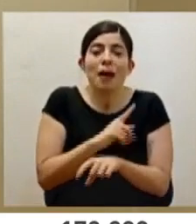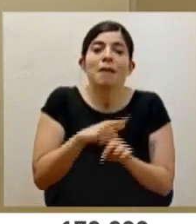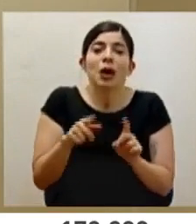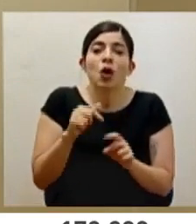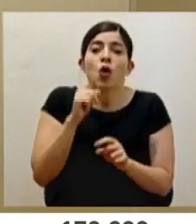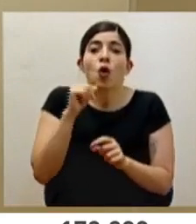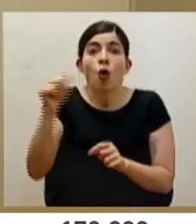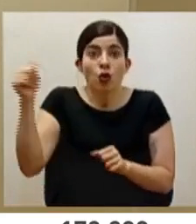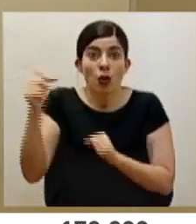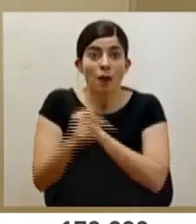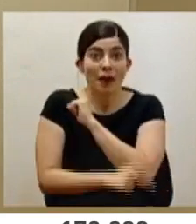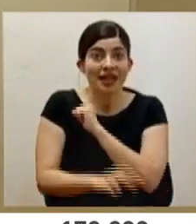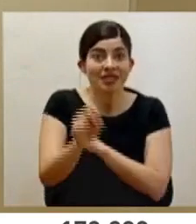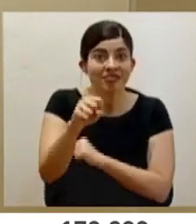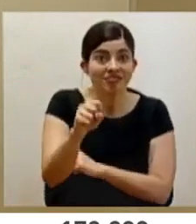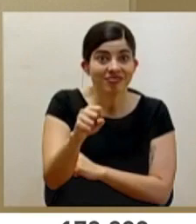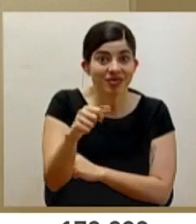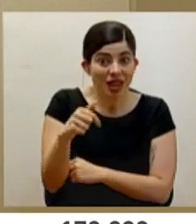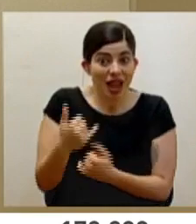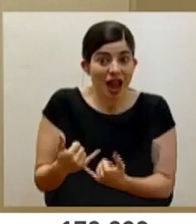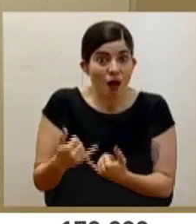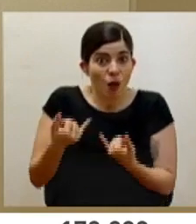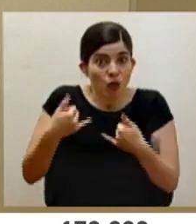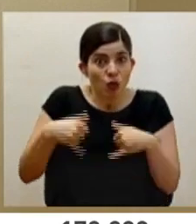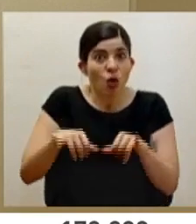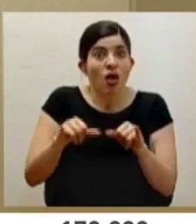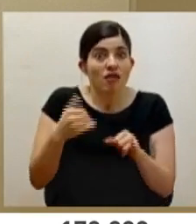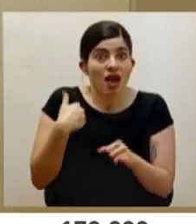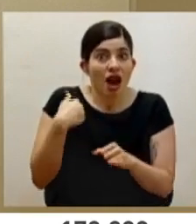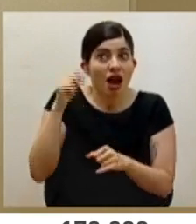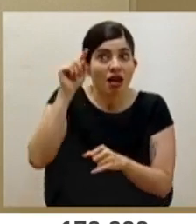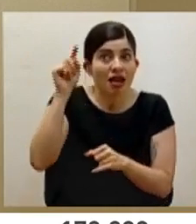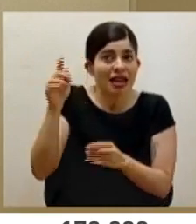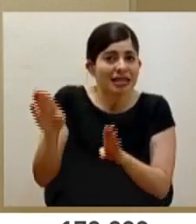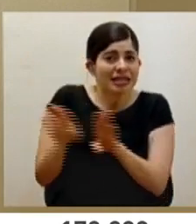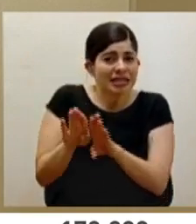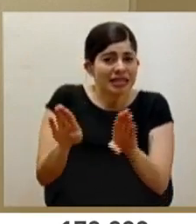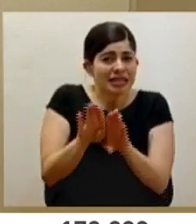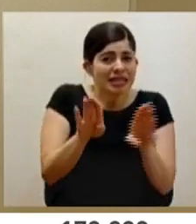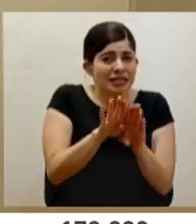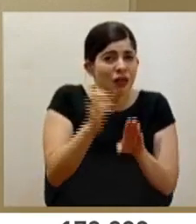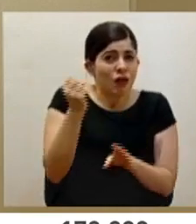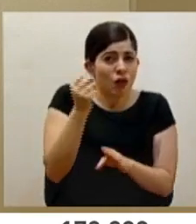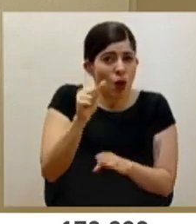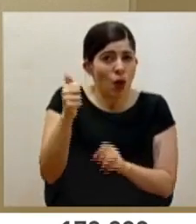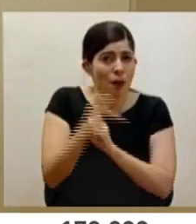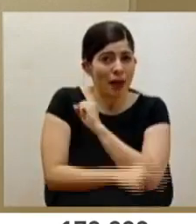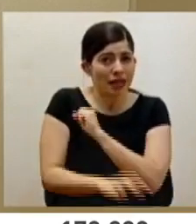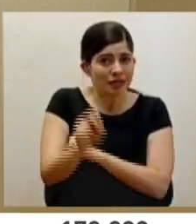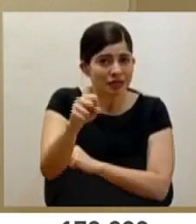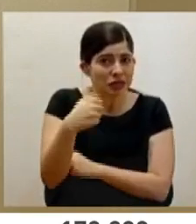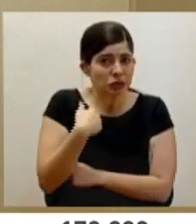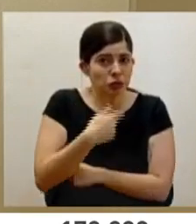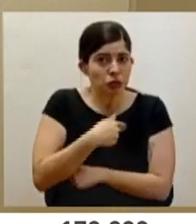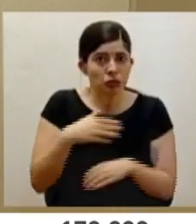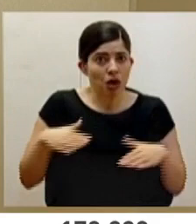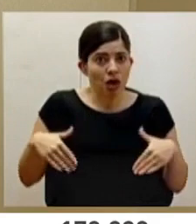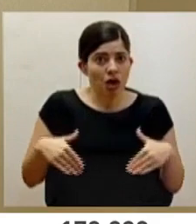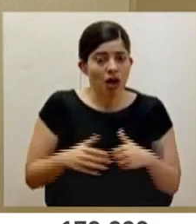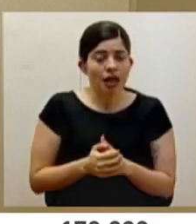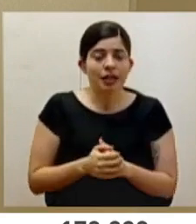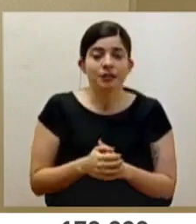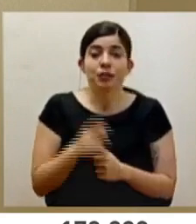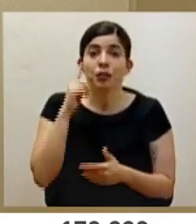Como muchos países hoy día mantienen aún cierres muy, muy fuertes. En este caso, yo quiero